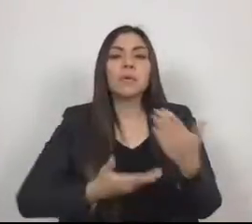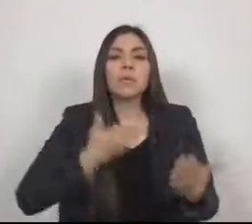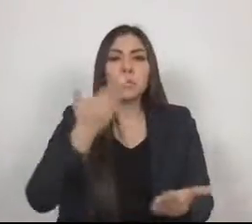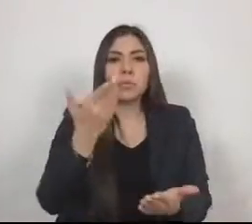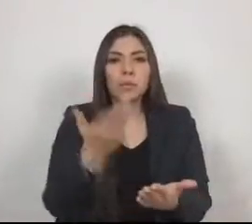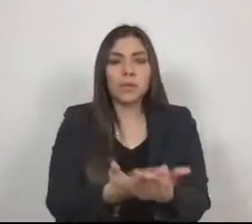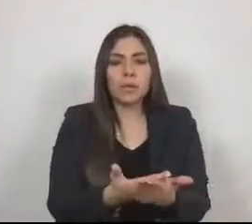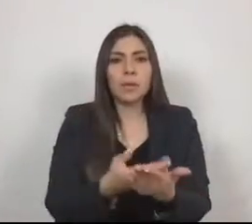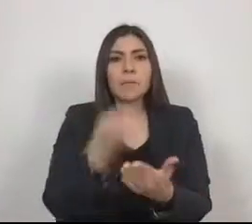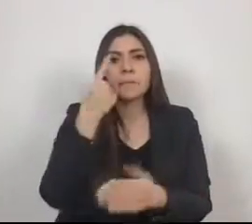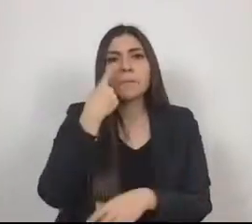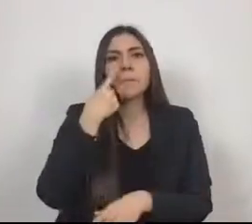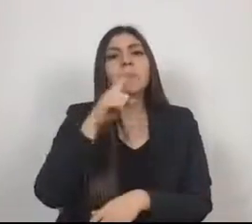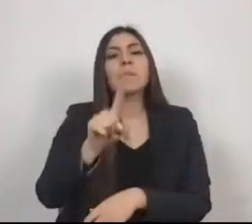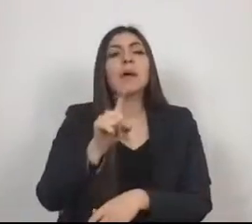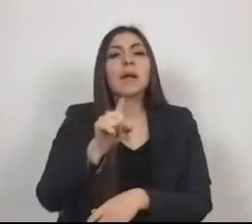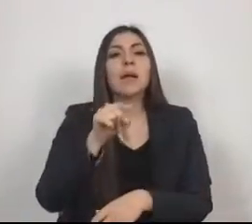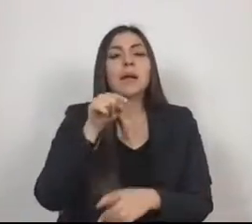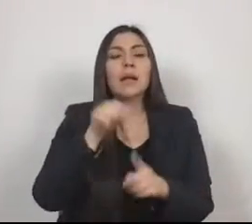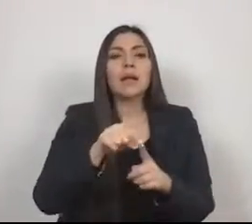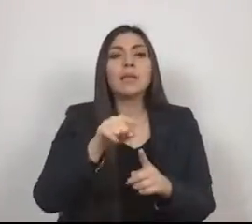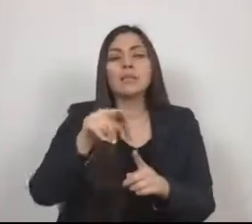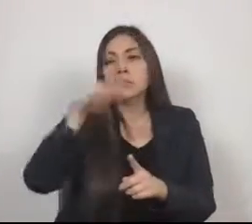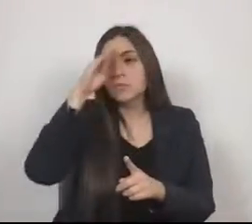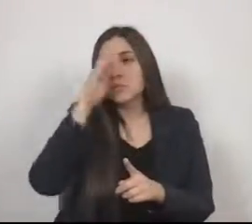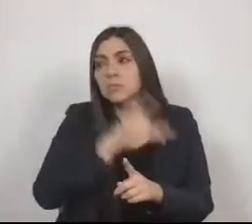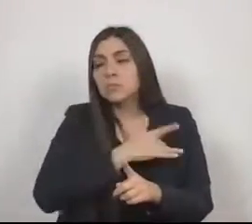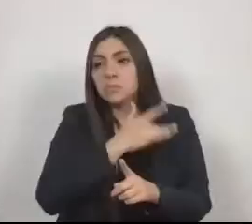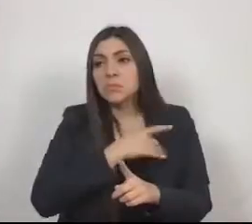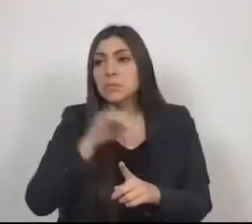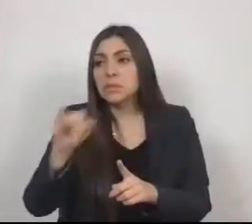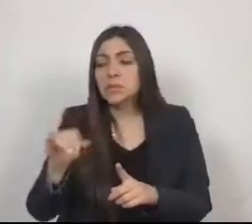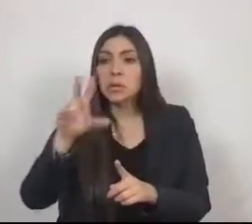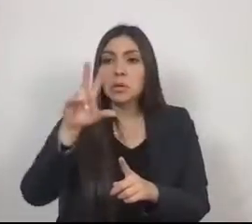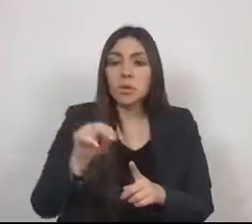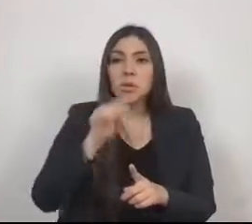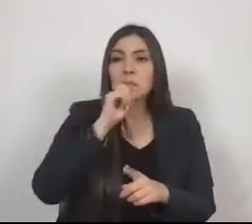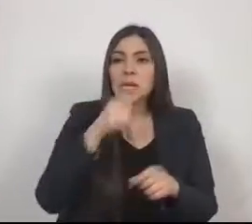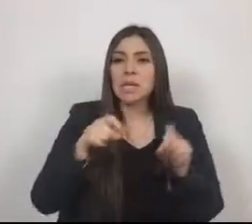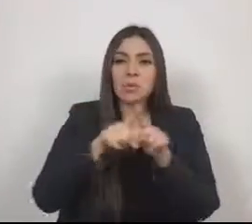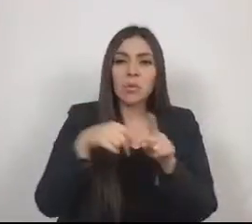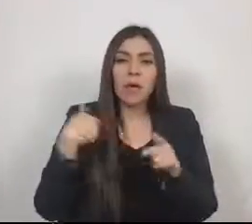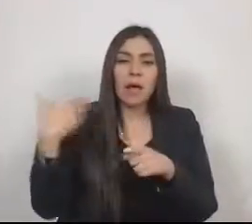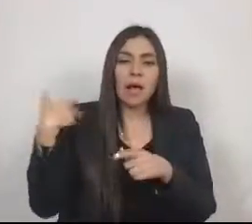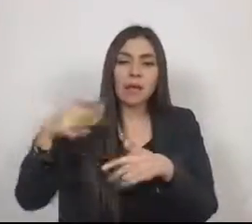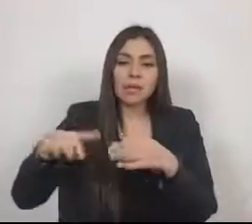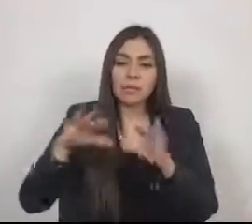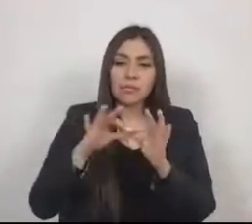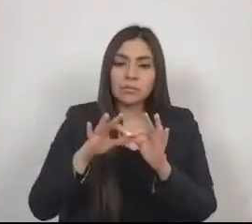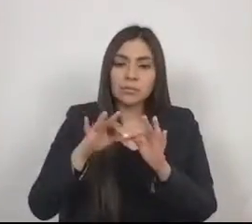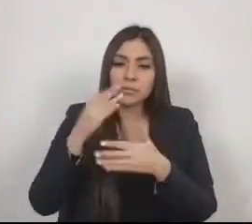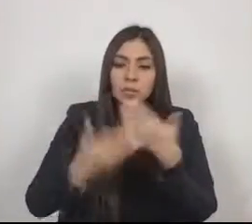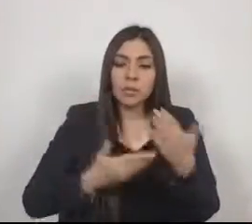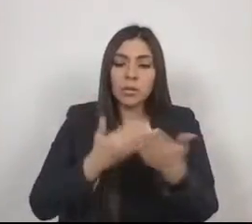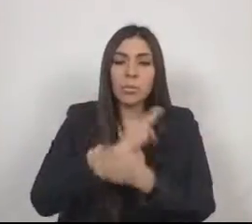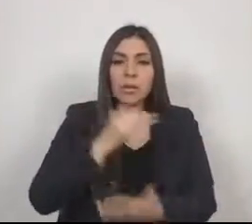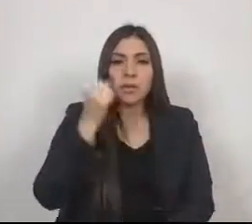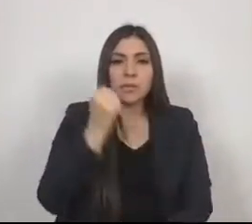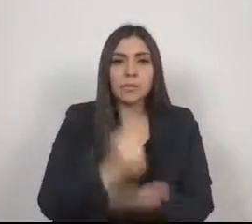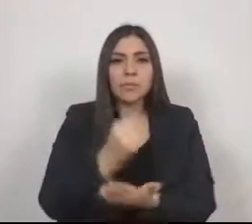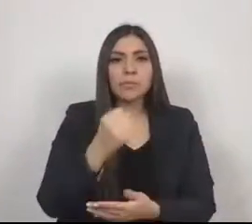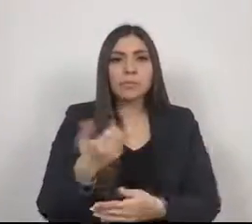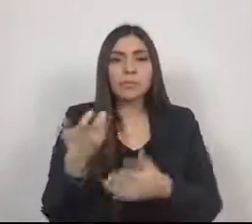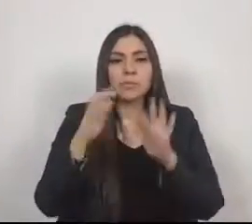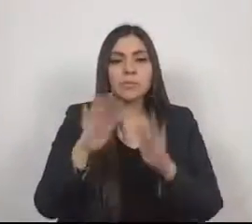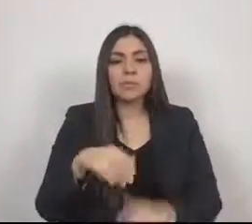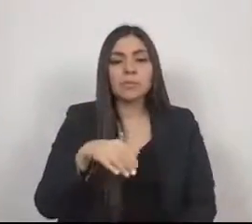de decreto para que se considere pertinente, se apruebe en sus términos. Atentamente, Rosa María Cetina González.